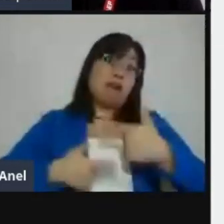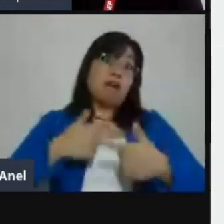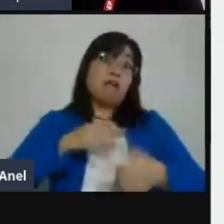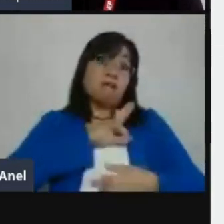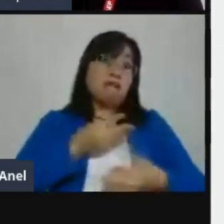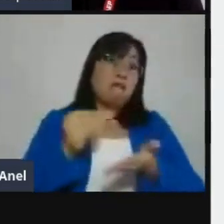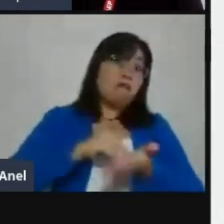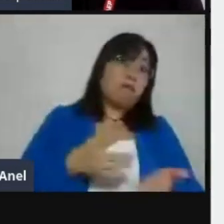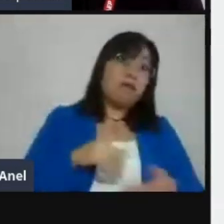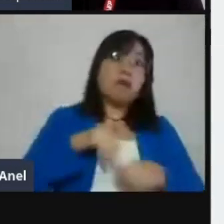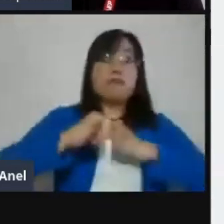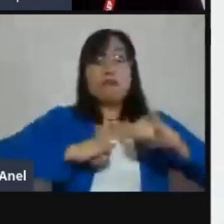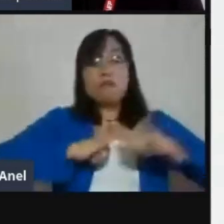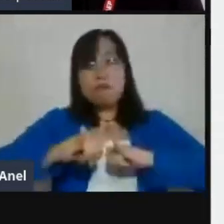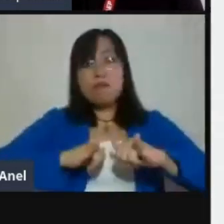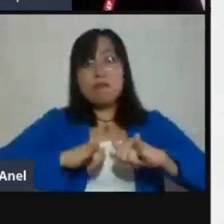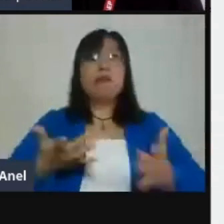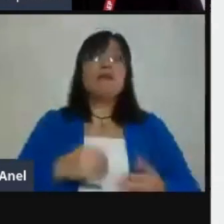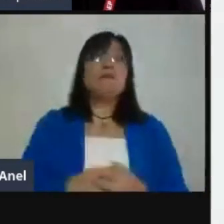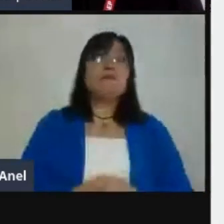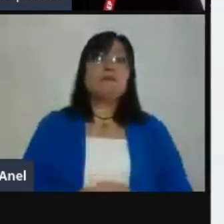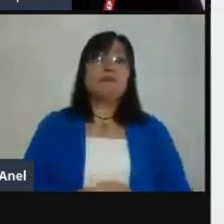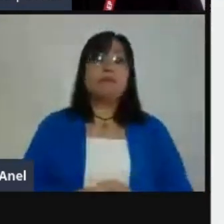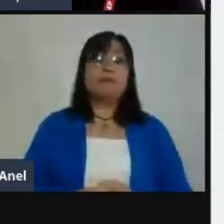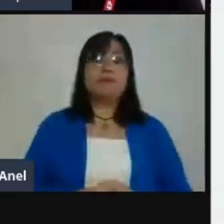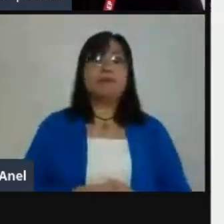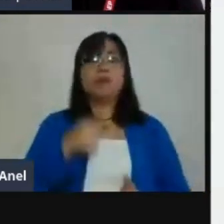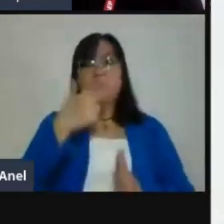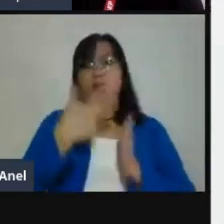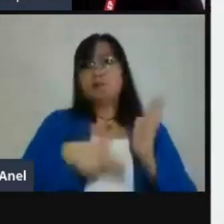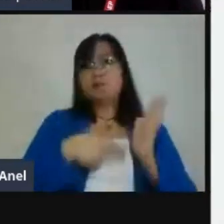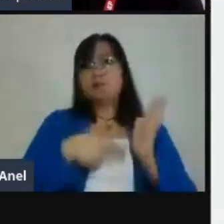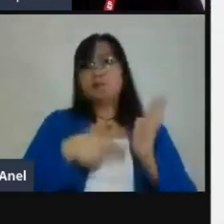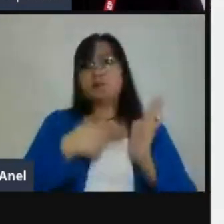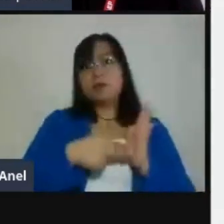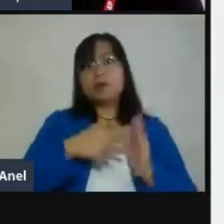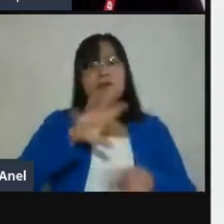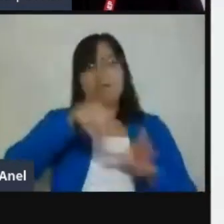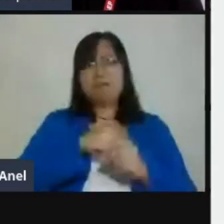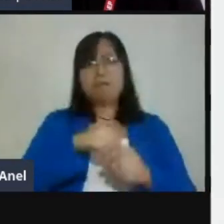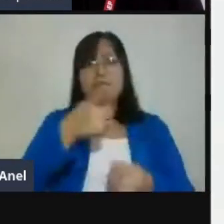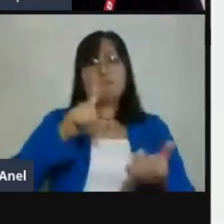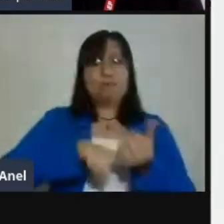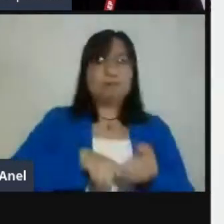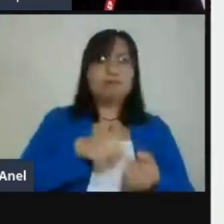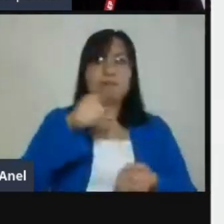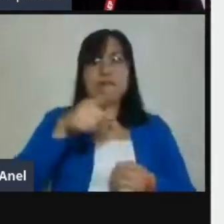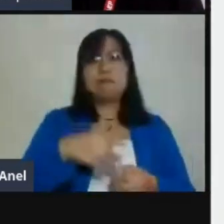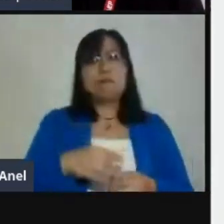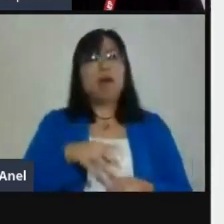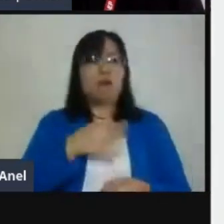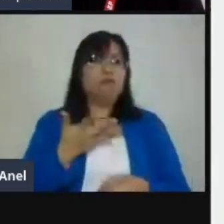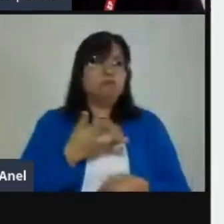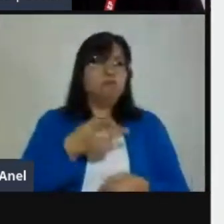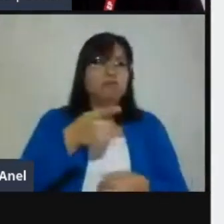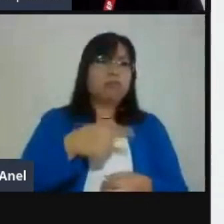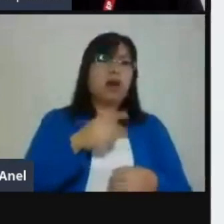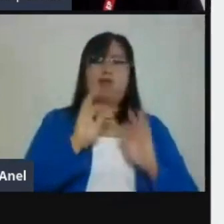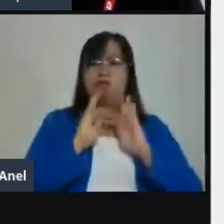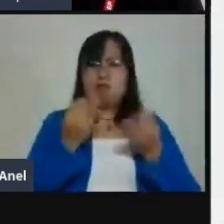todas las herramientas las vas a poder concentrar en esta página que tú estás creando de acuerdo a tus necesidades.